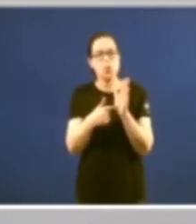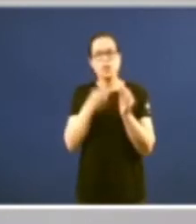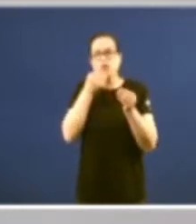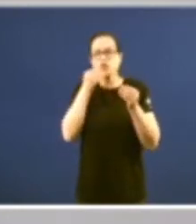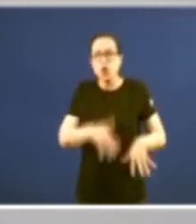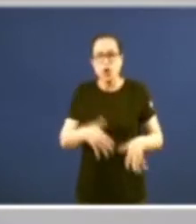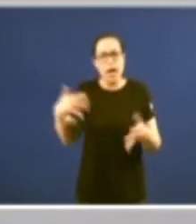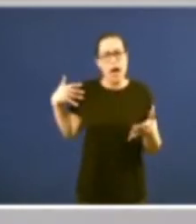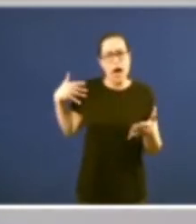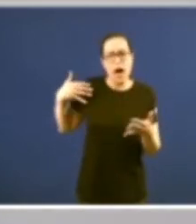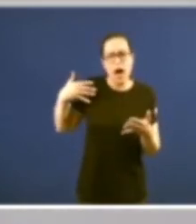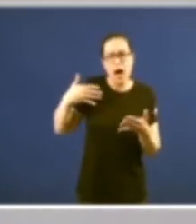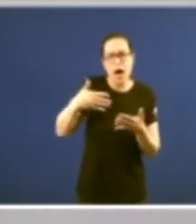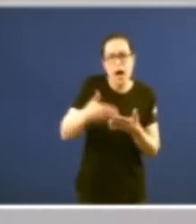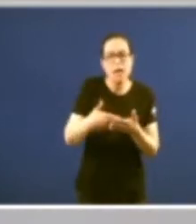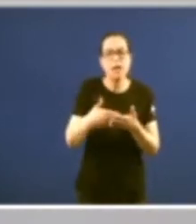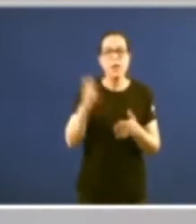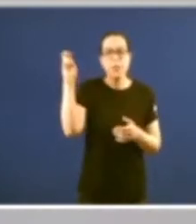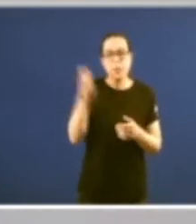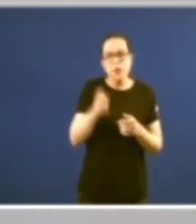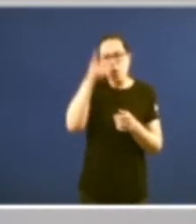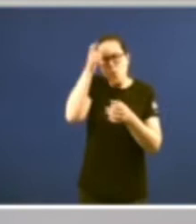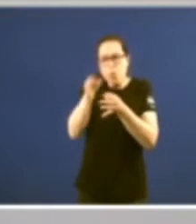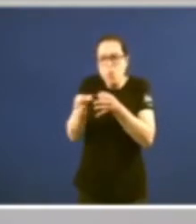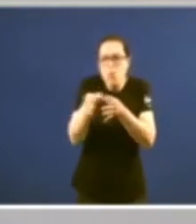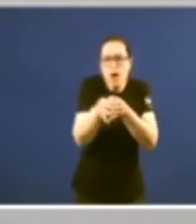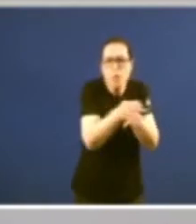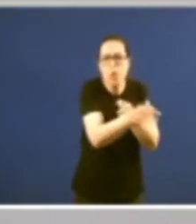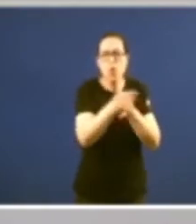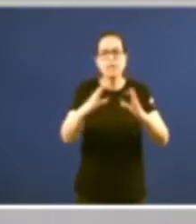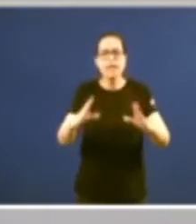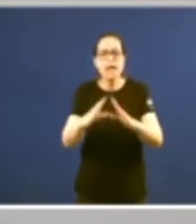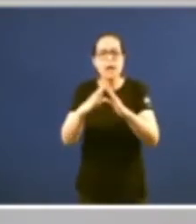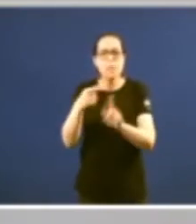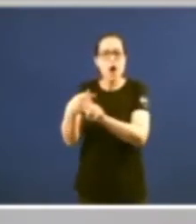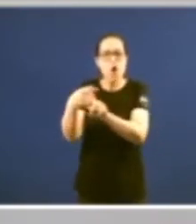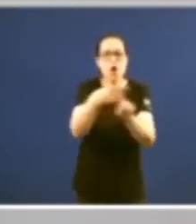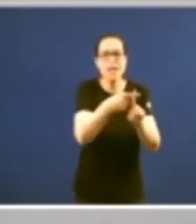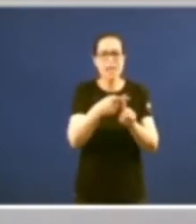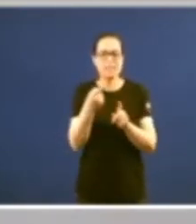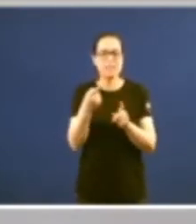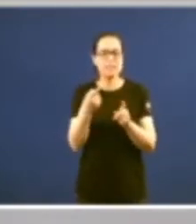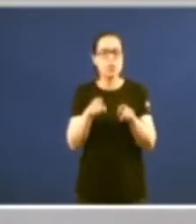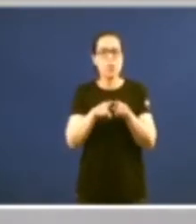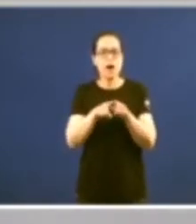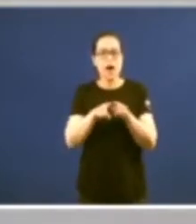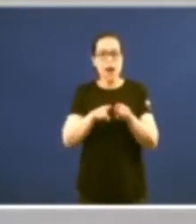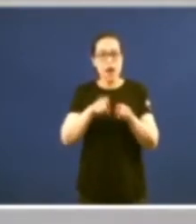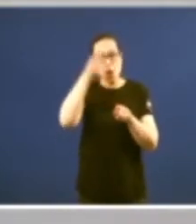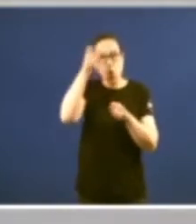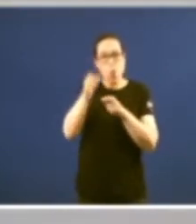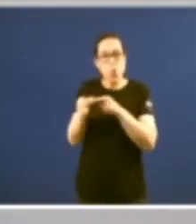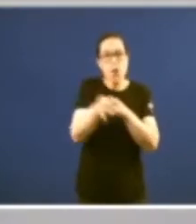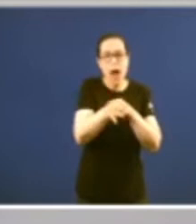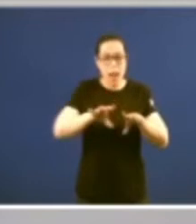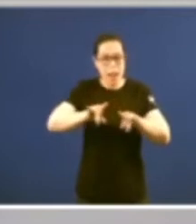en las parroquias aldeas valdiglesias las fórmulas de ordenación a nivel rural en